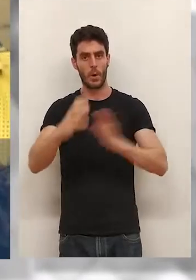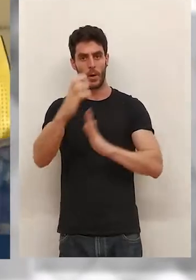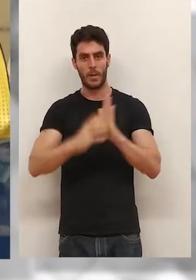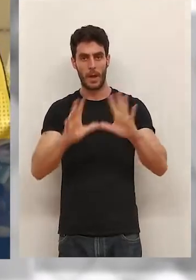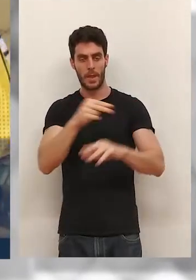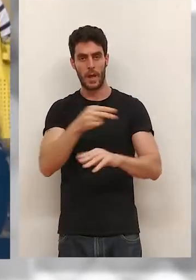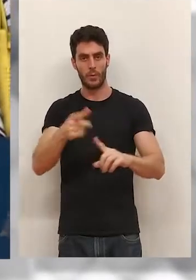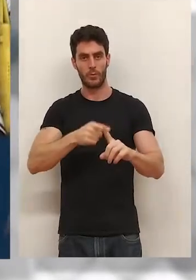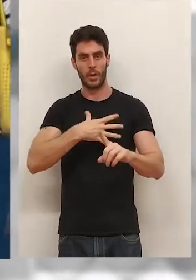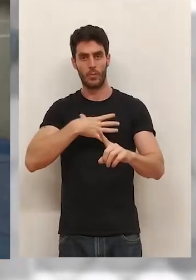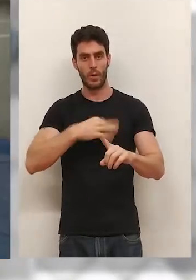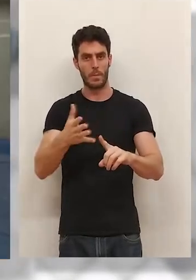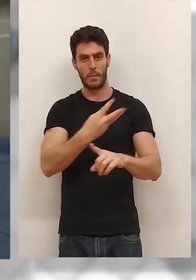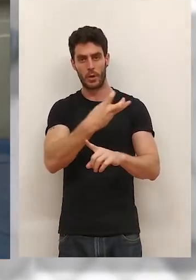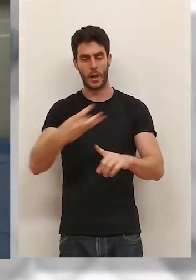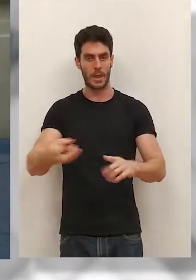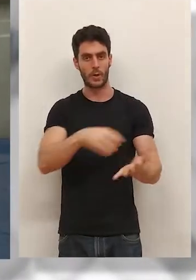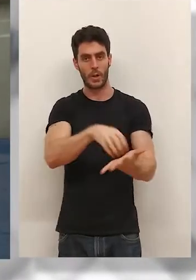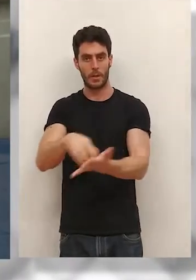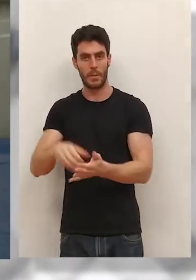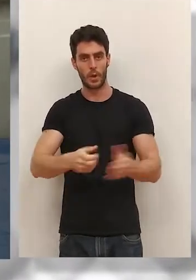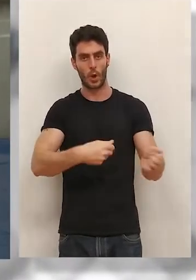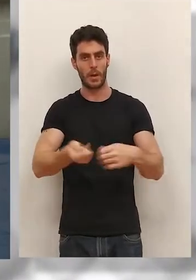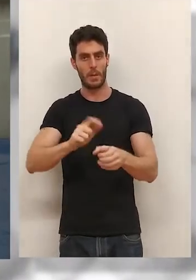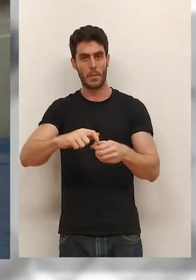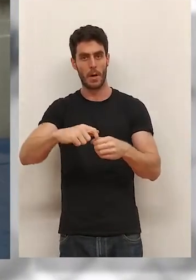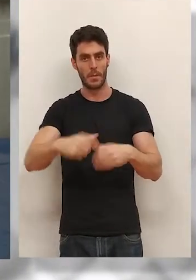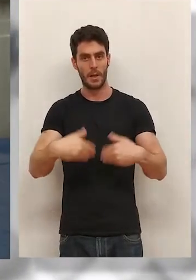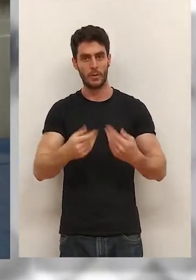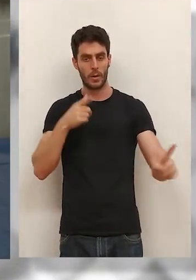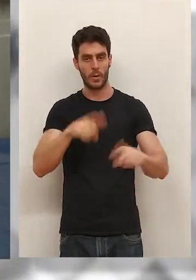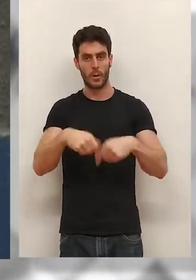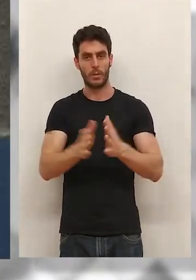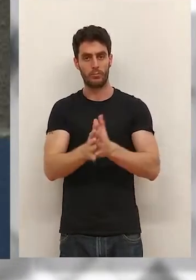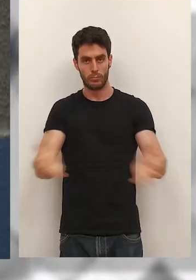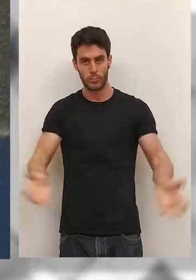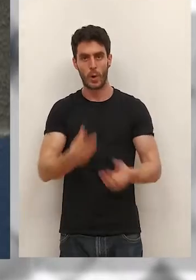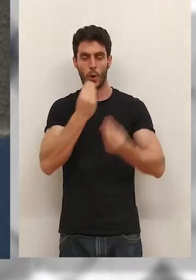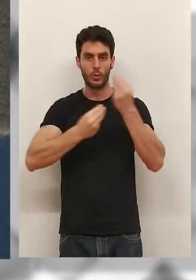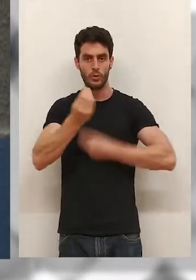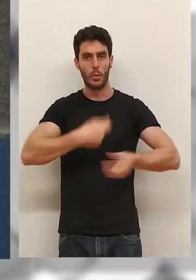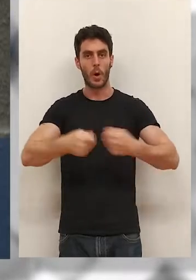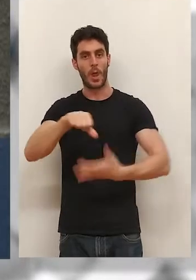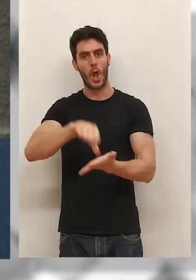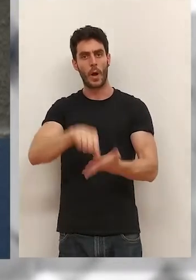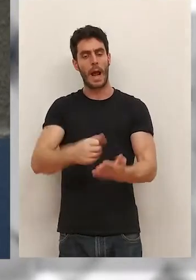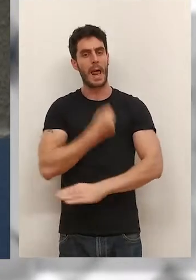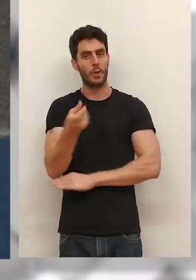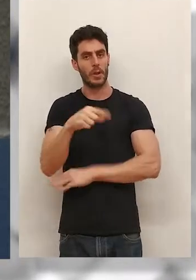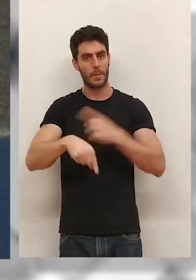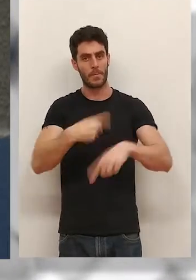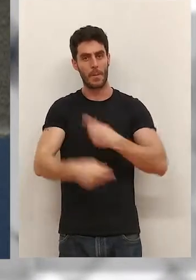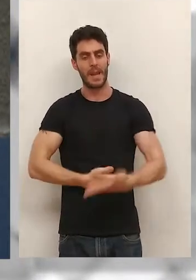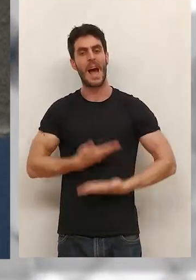que podrán utilizar en los cerca de 300 establecimientos que participan. Así se busca incentivar el consumo en el comercio local y ayudar a las familias